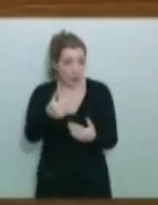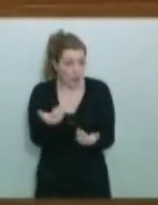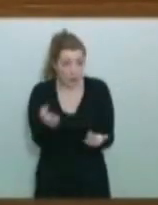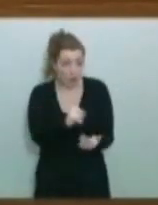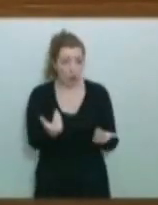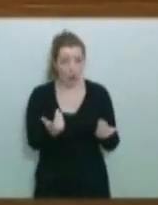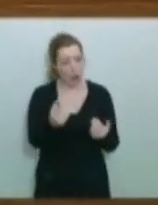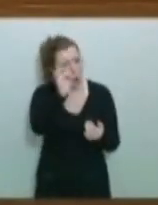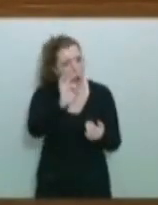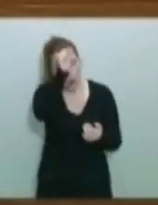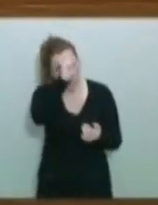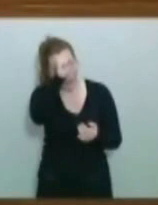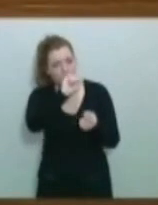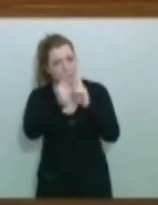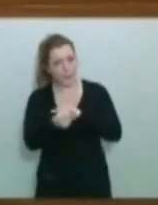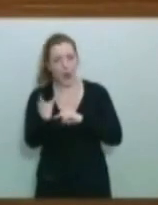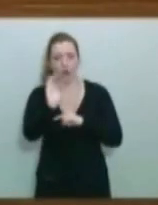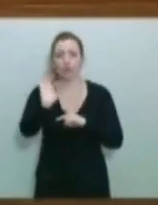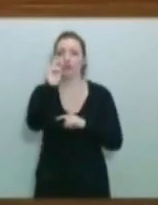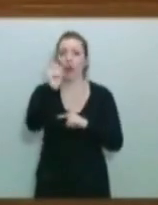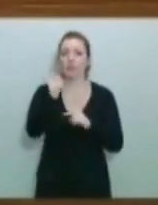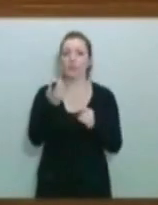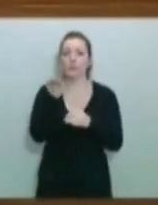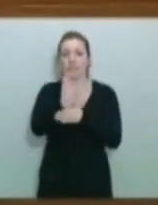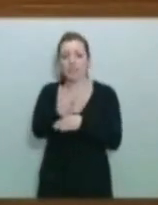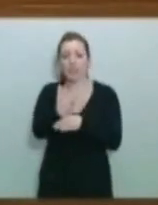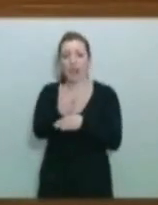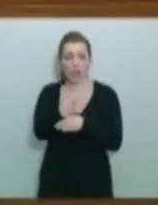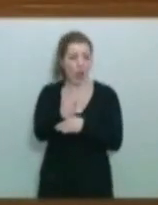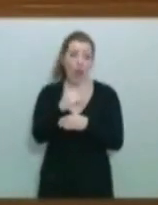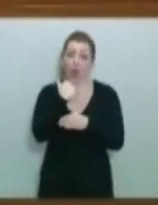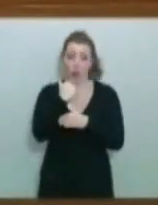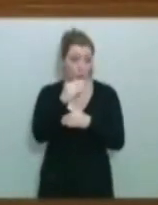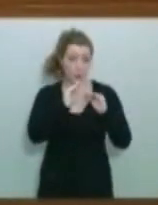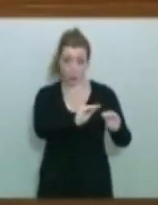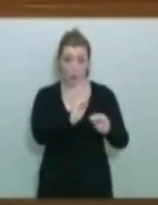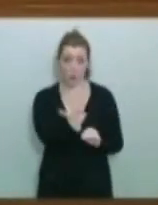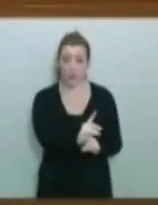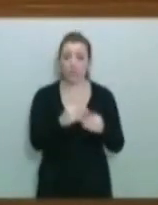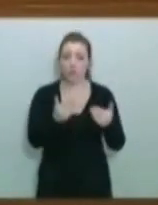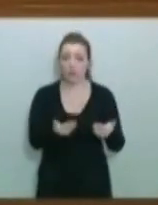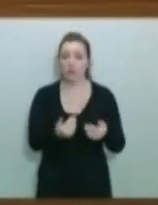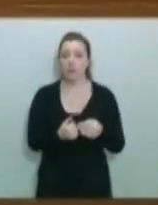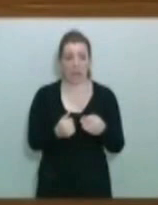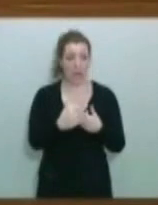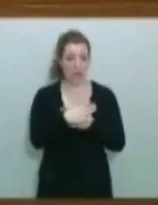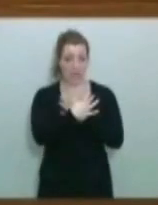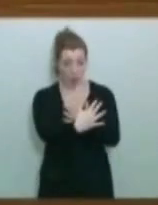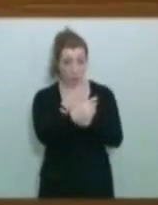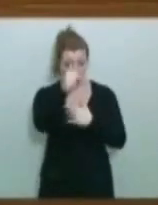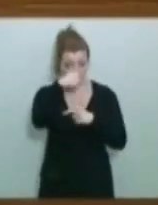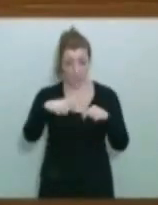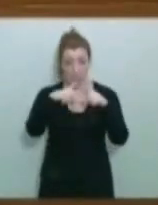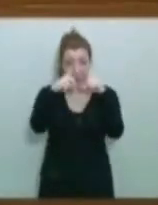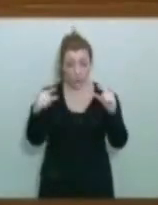opinión o simplemente tiene que volver a presentarlo para hacer pasar por suyo lo que no era suyo. Pero, usted es el campo de esta comunidad autónoma,